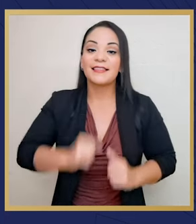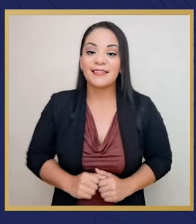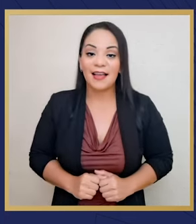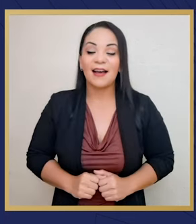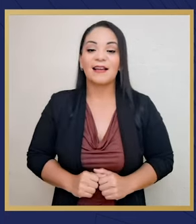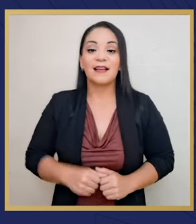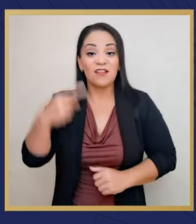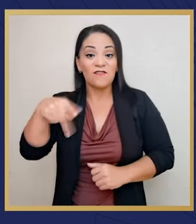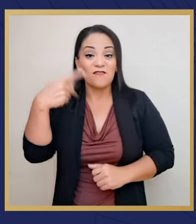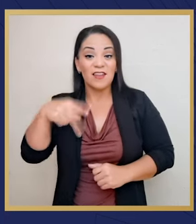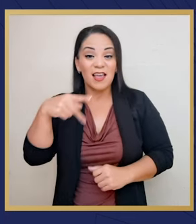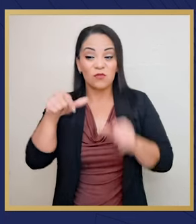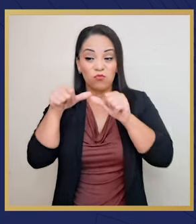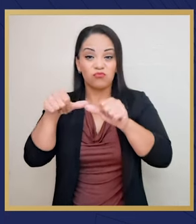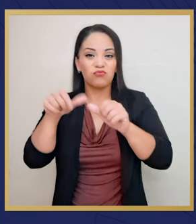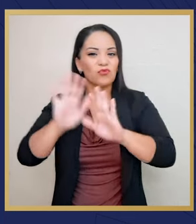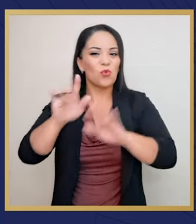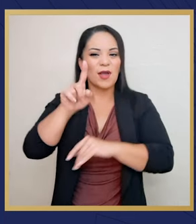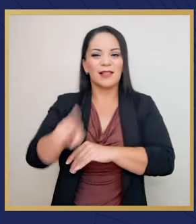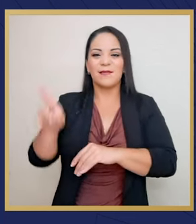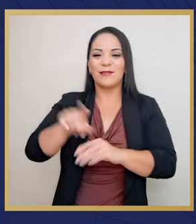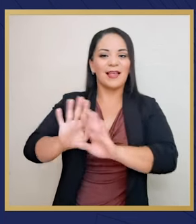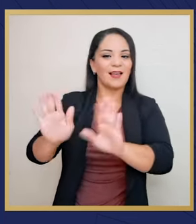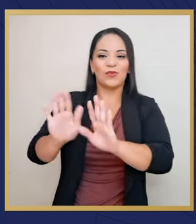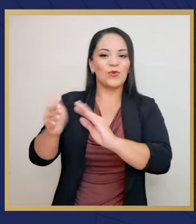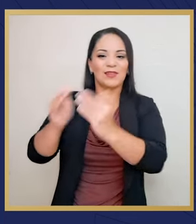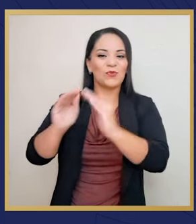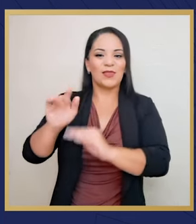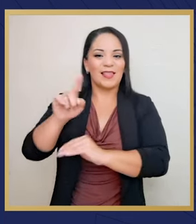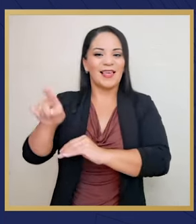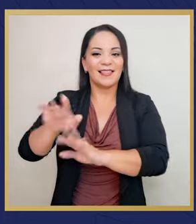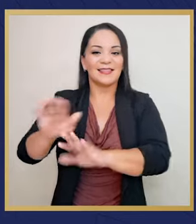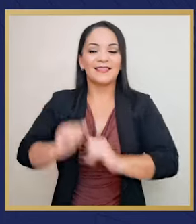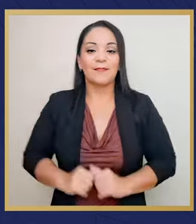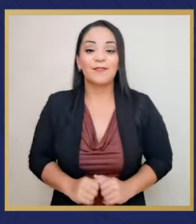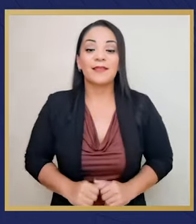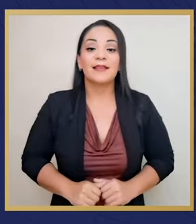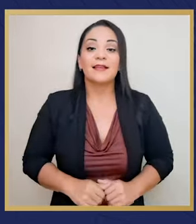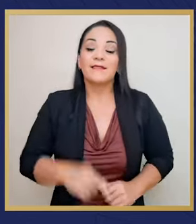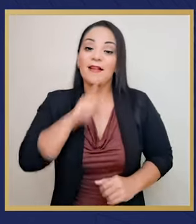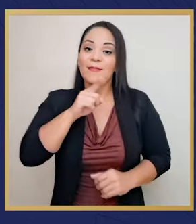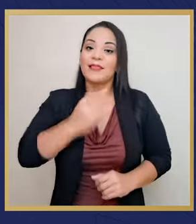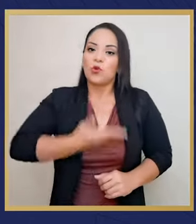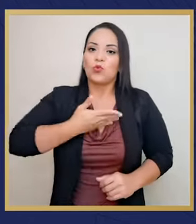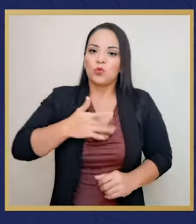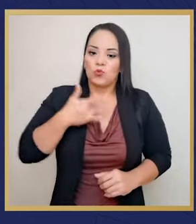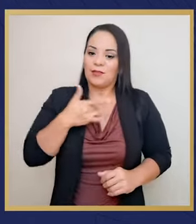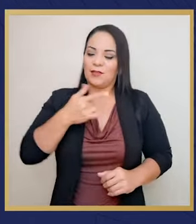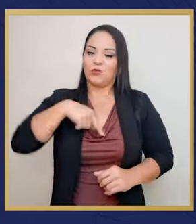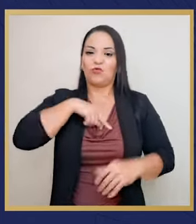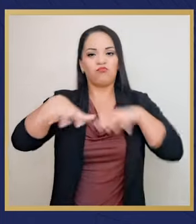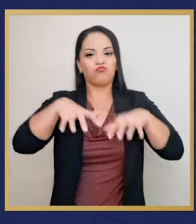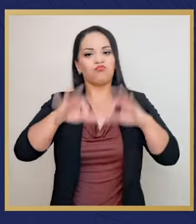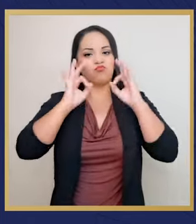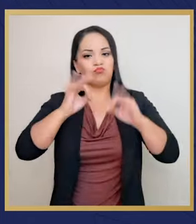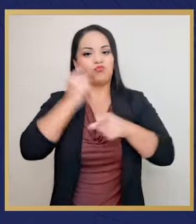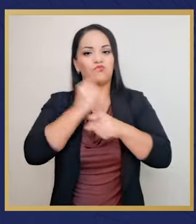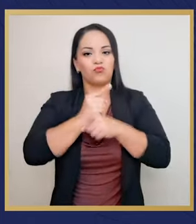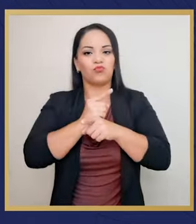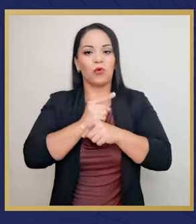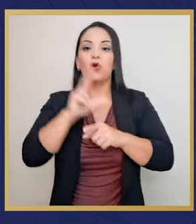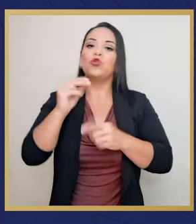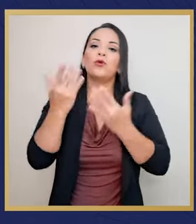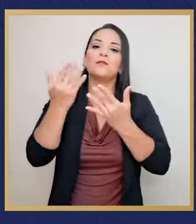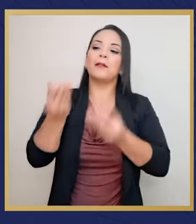eliminando riesgos inminentes de nuestras comunidades, el orgullo de saber que actuamos correctamente sin esperar